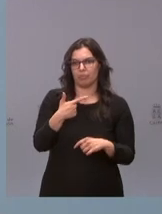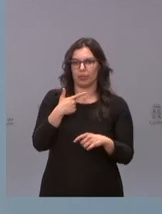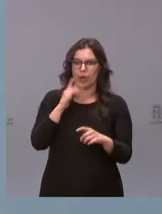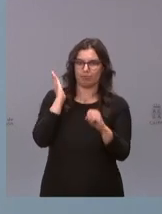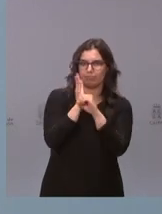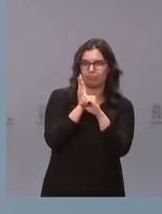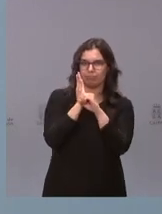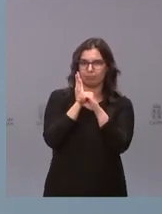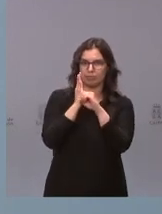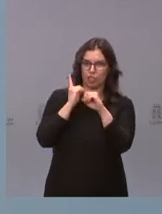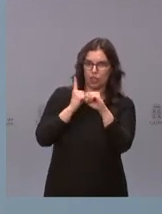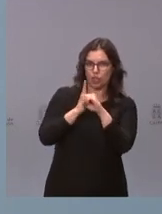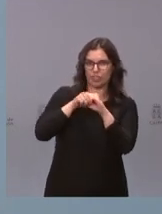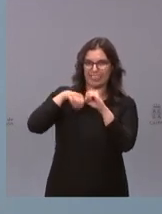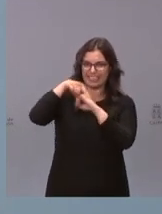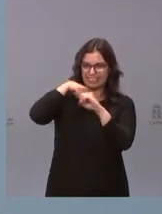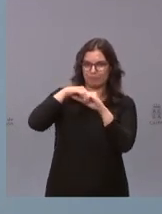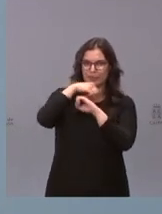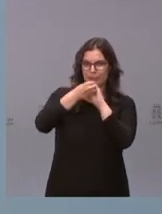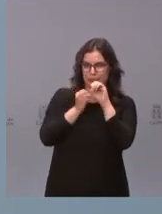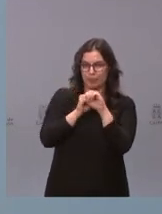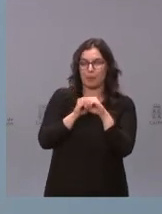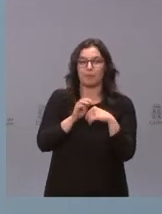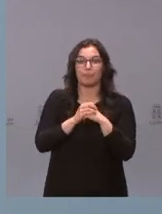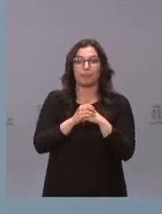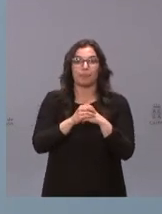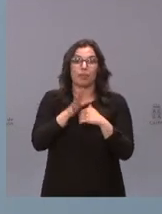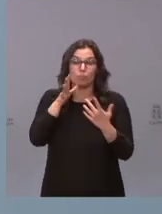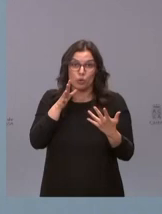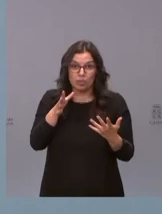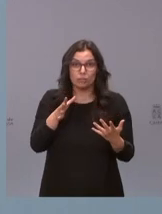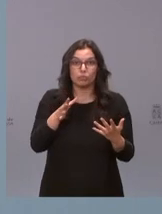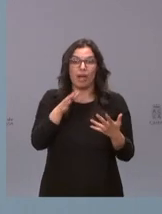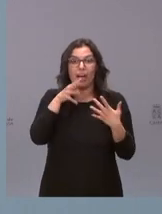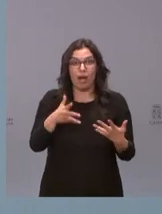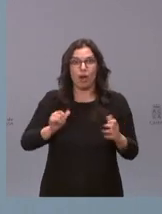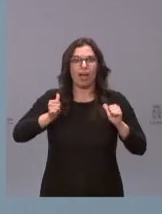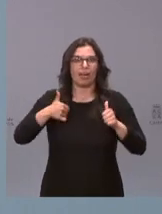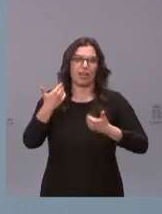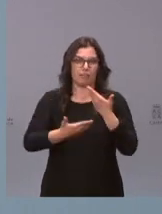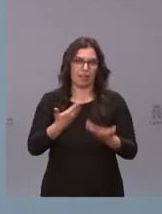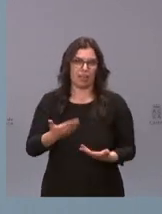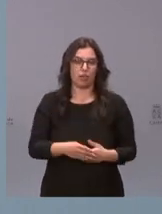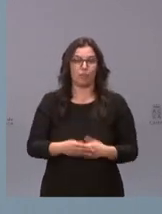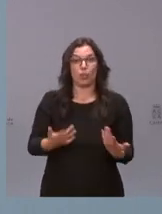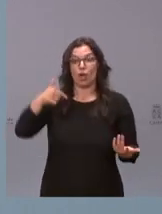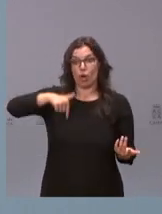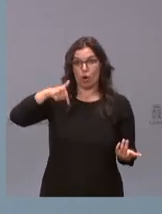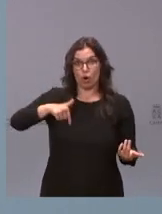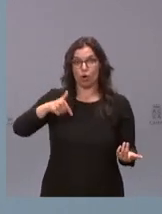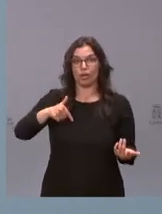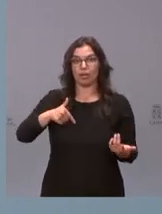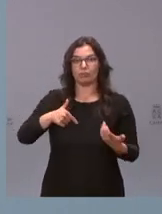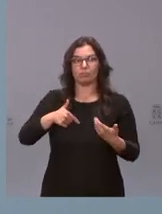terapéutica contra este tipo de tumores y esto es lo que nos ha hecho ponernos en marcha entonces hoy nos estamos